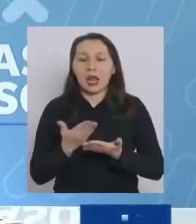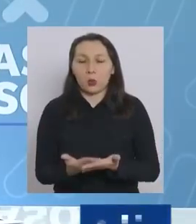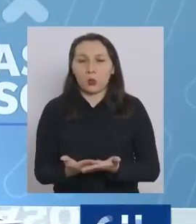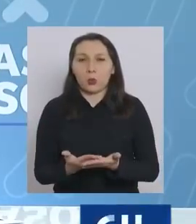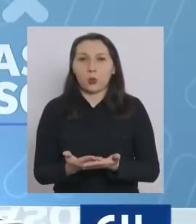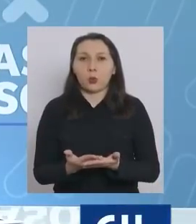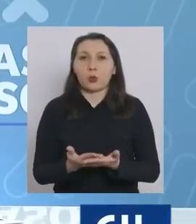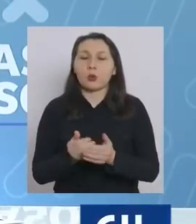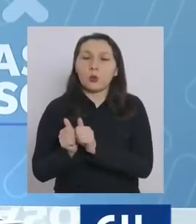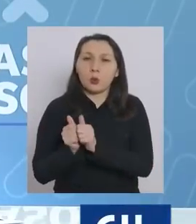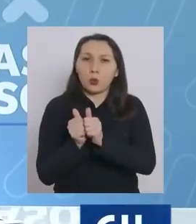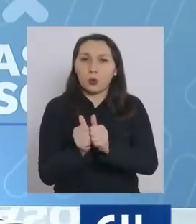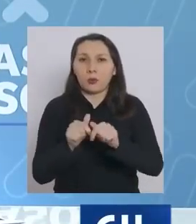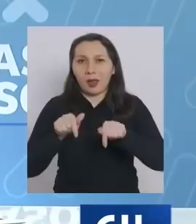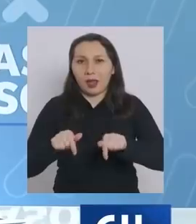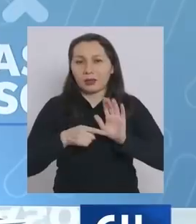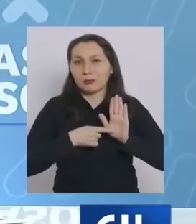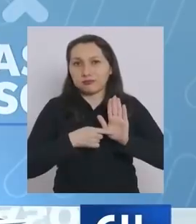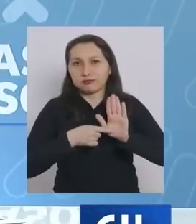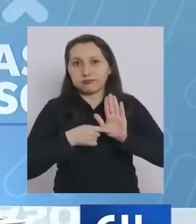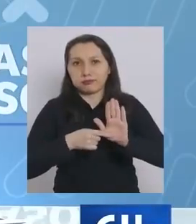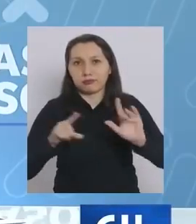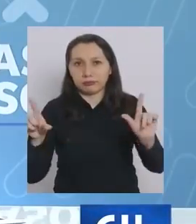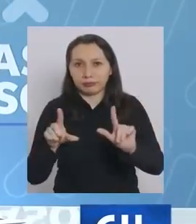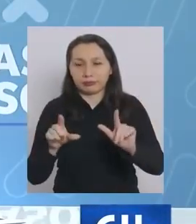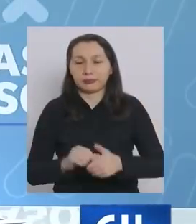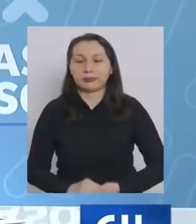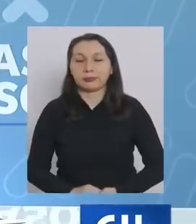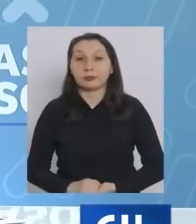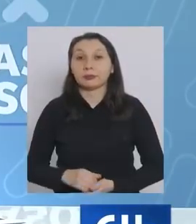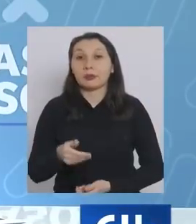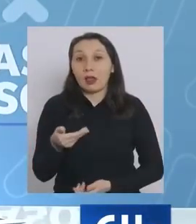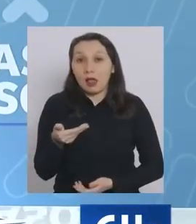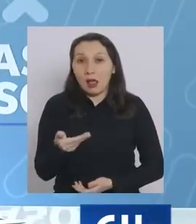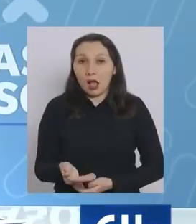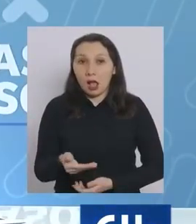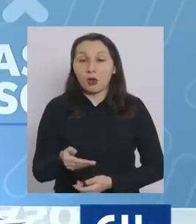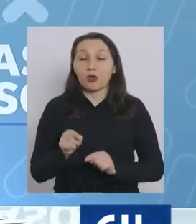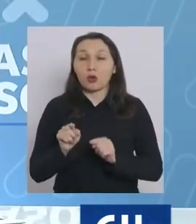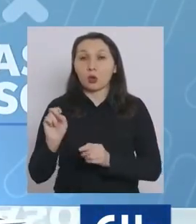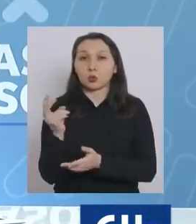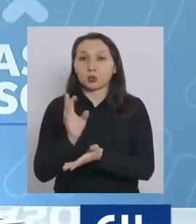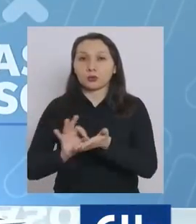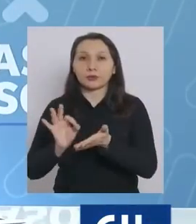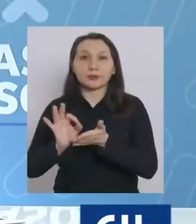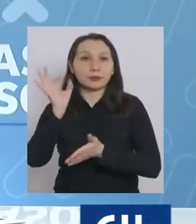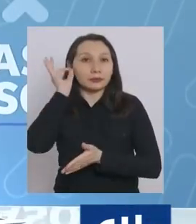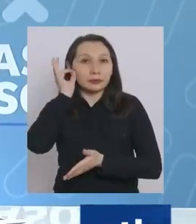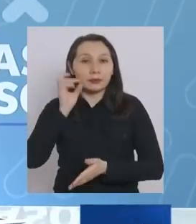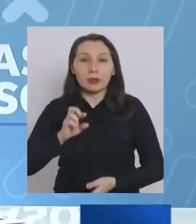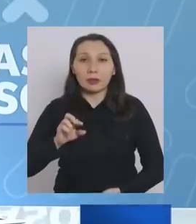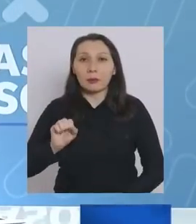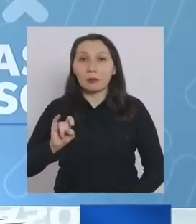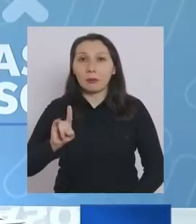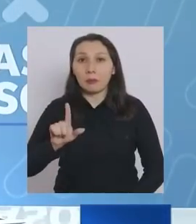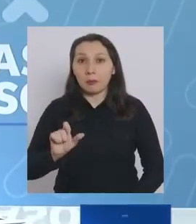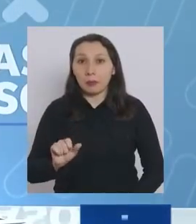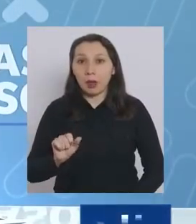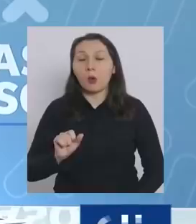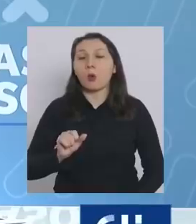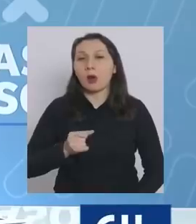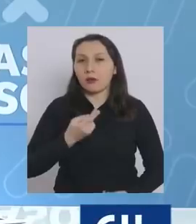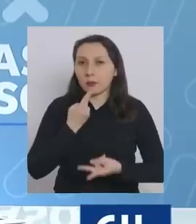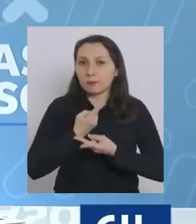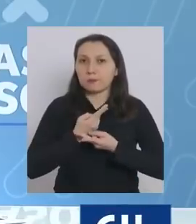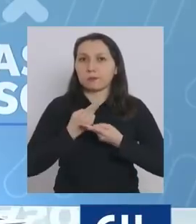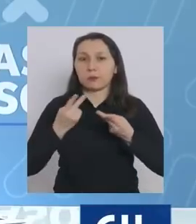que nos acompañan en estas transmisiones. A continuación, la subsecretaria Paula Daza dará